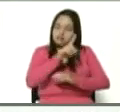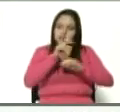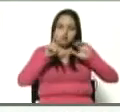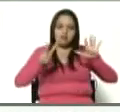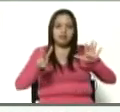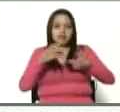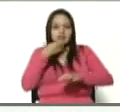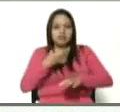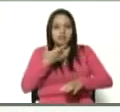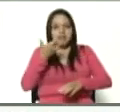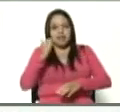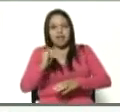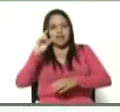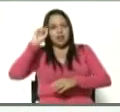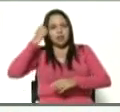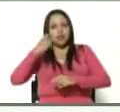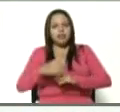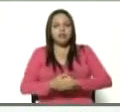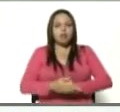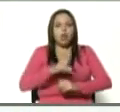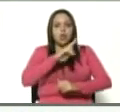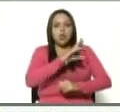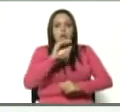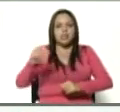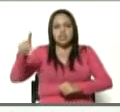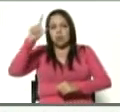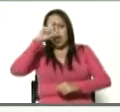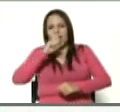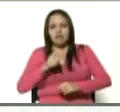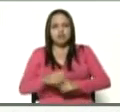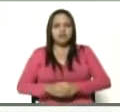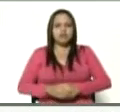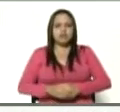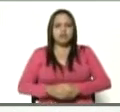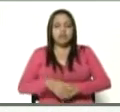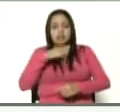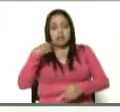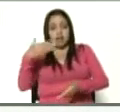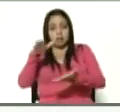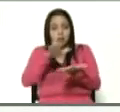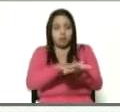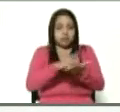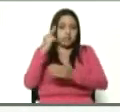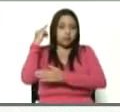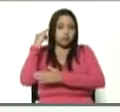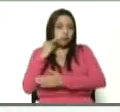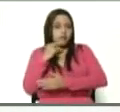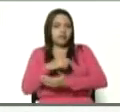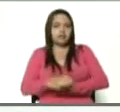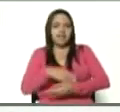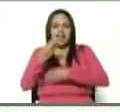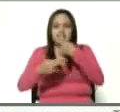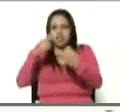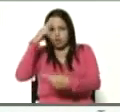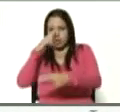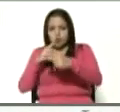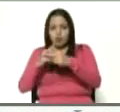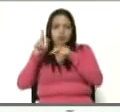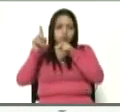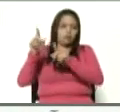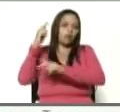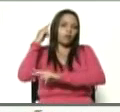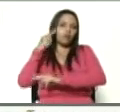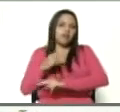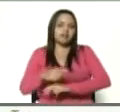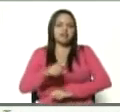por los 200 años de partida del libertador, rindiendo homenaje a él, ese